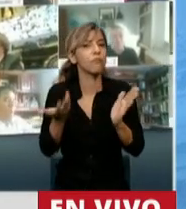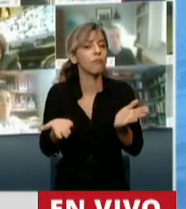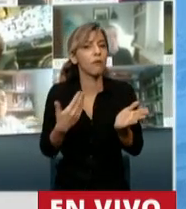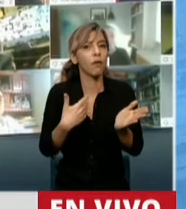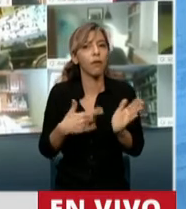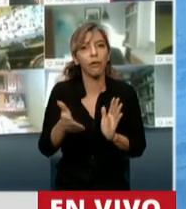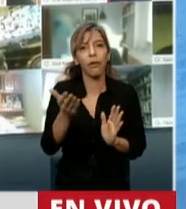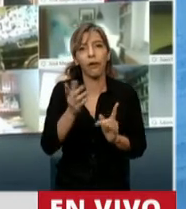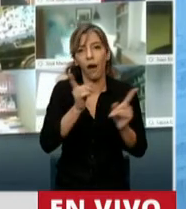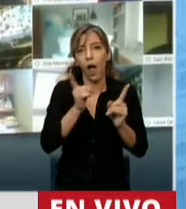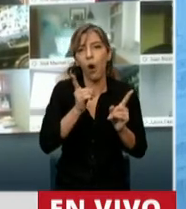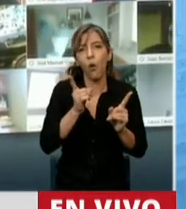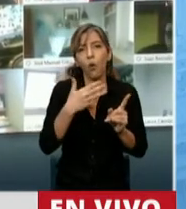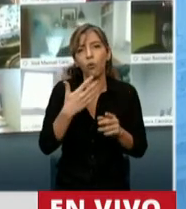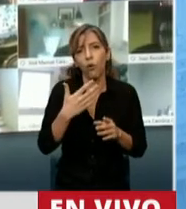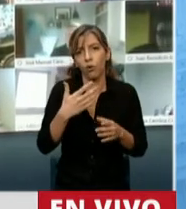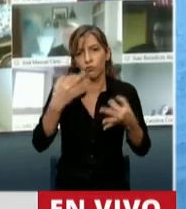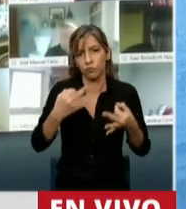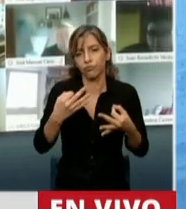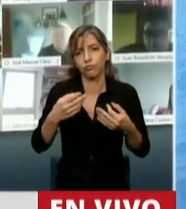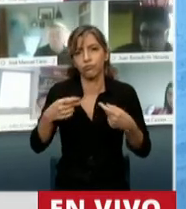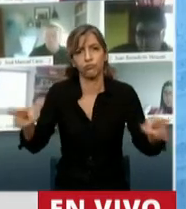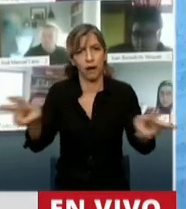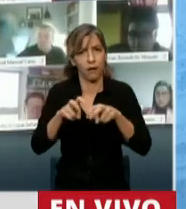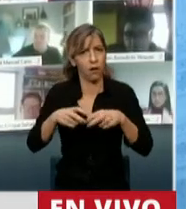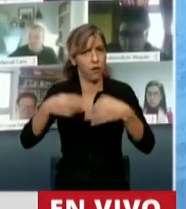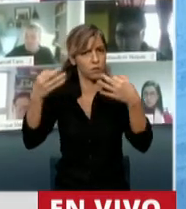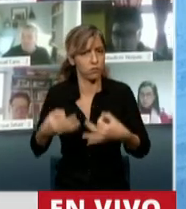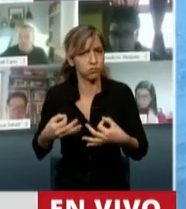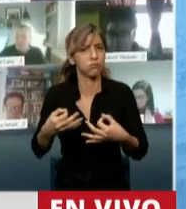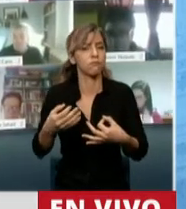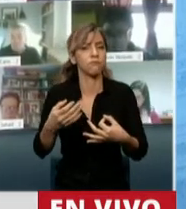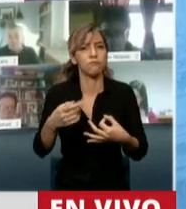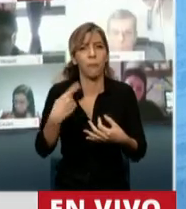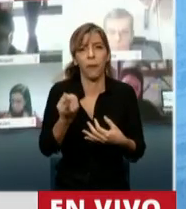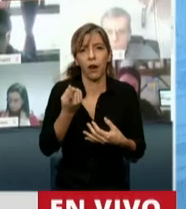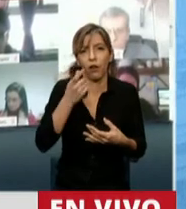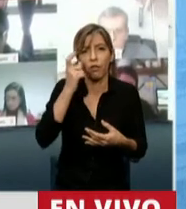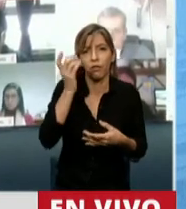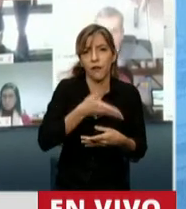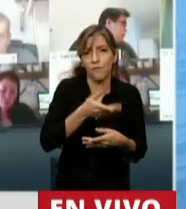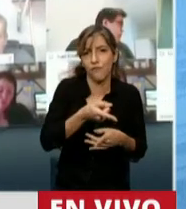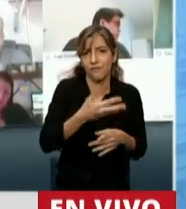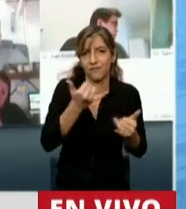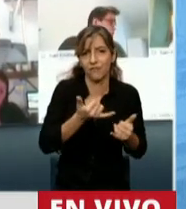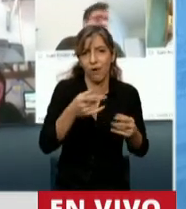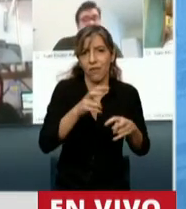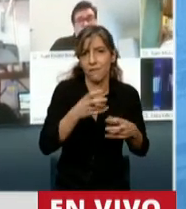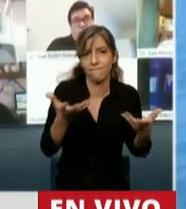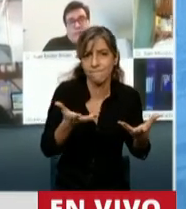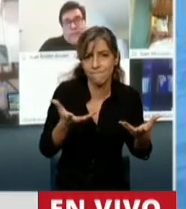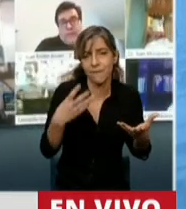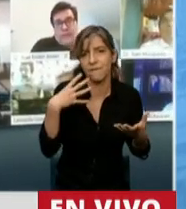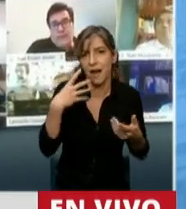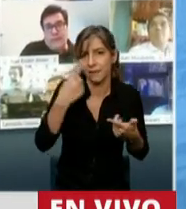90%. El resto, el 10% de lo que se recauda anualmente. Por lo tanto, creo que una de las deudas que